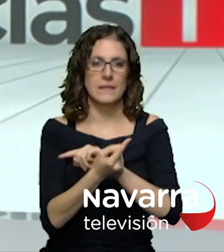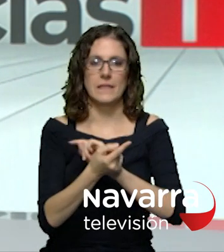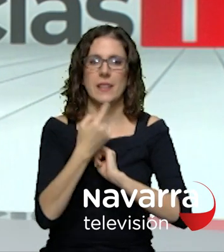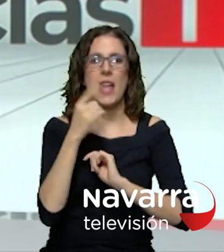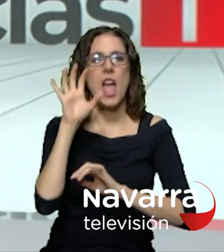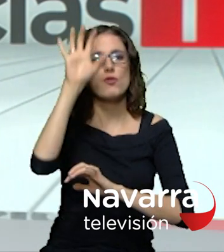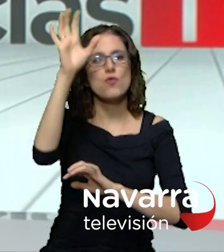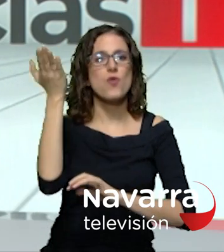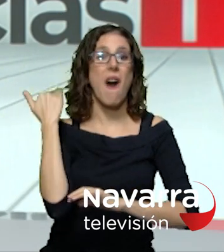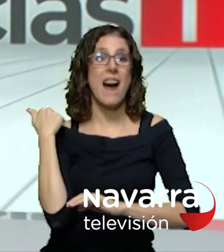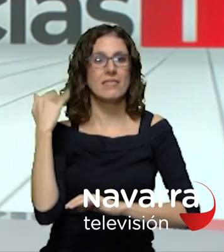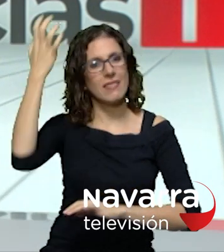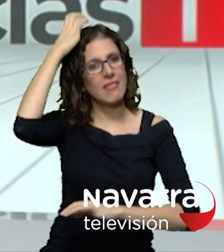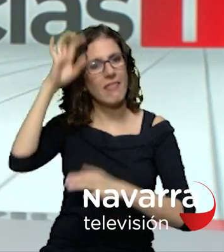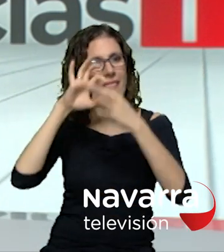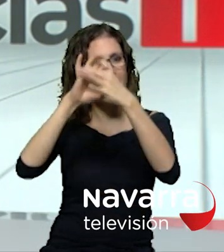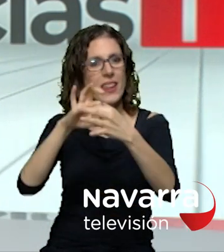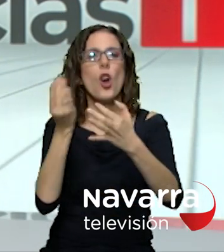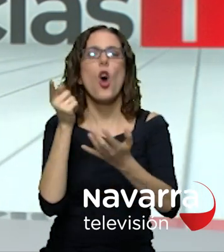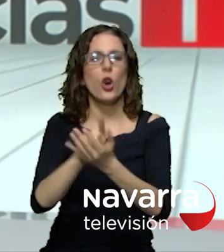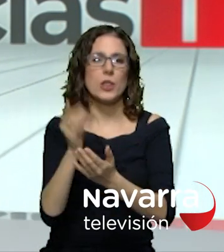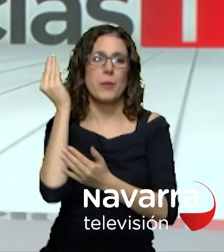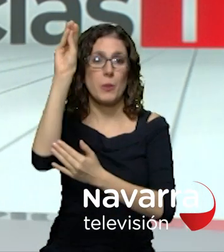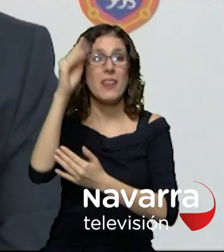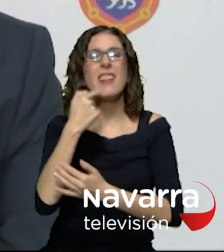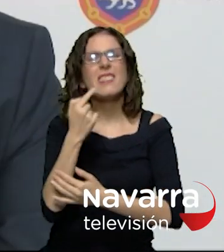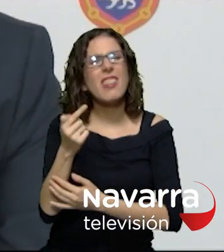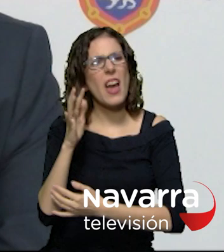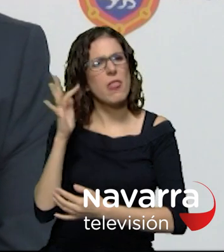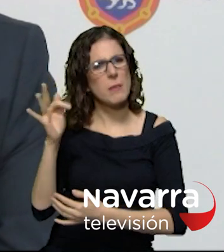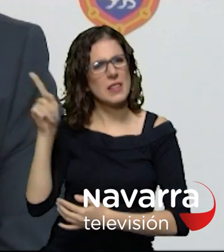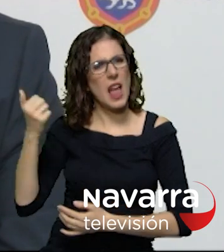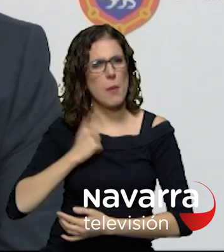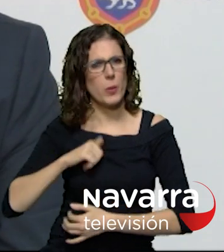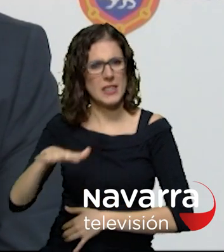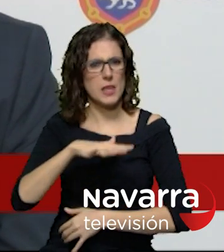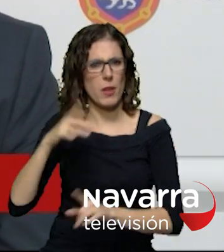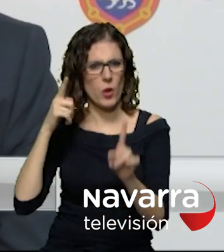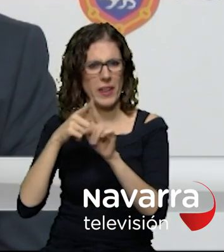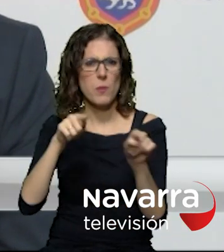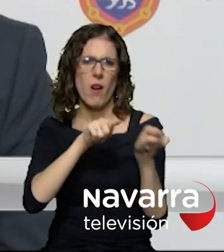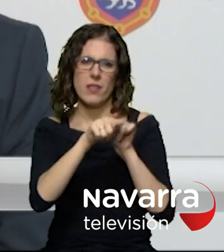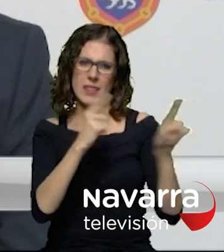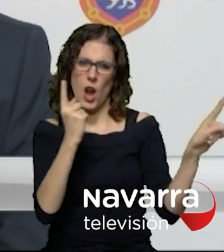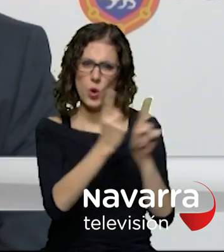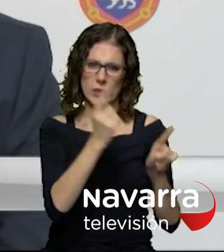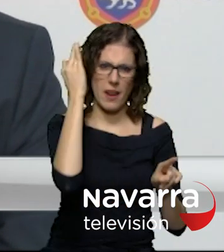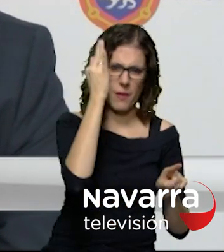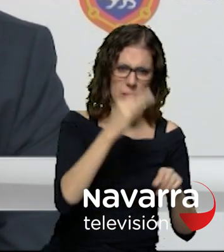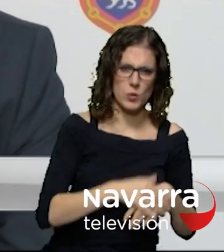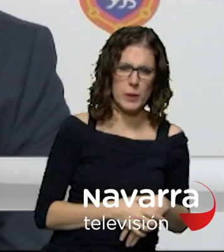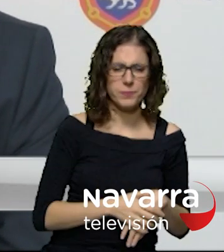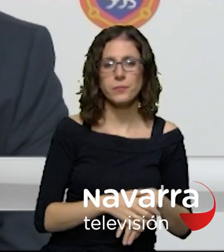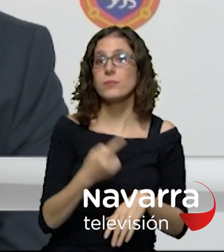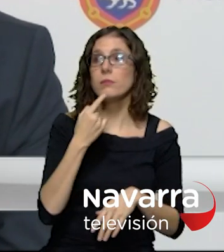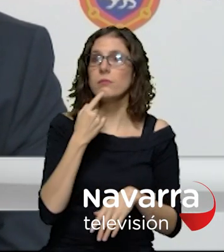bildu de hacer un mitin en este espacio para criticarle lo lógico es que un escudo que estuvo ahí durante mucho tiempo y